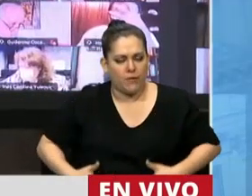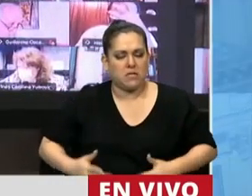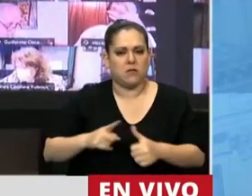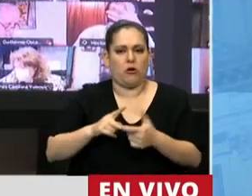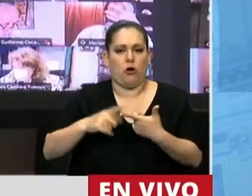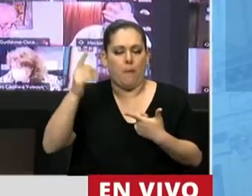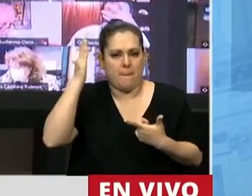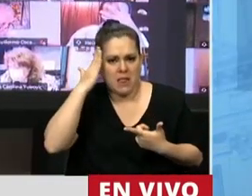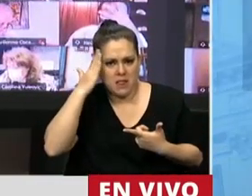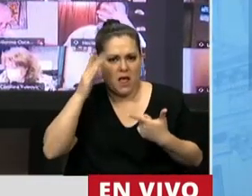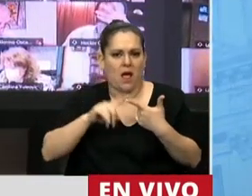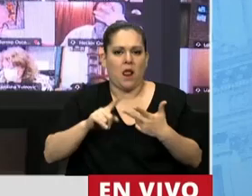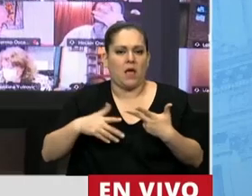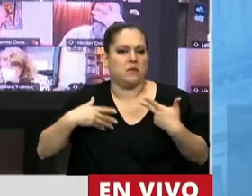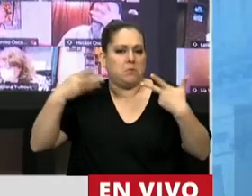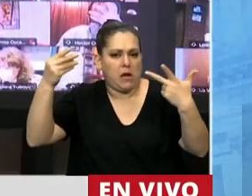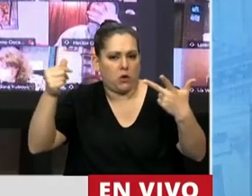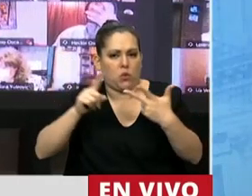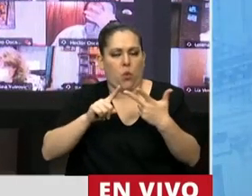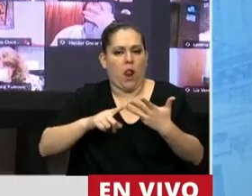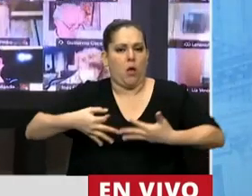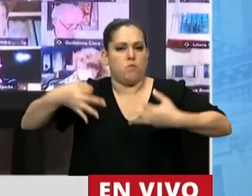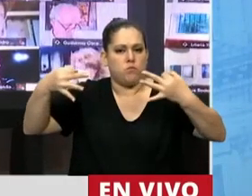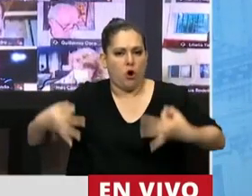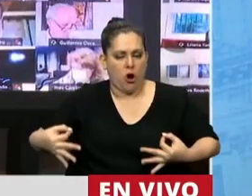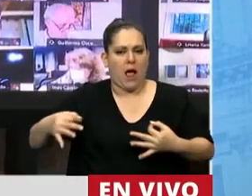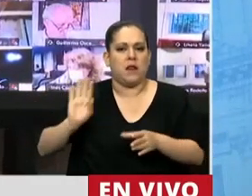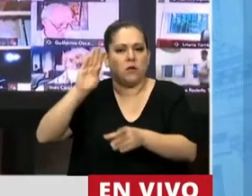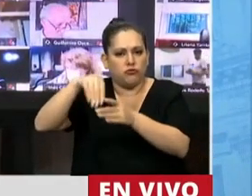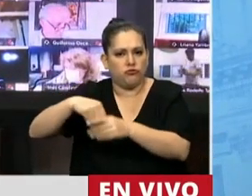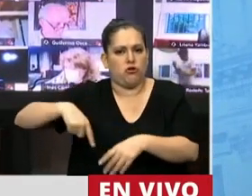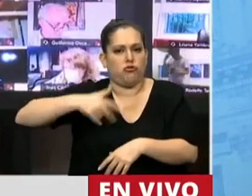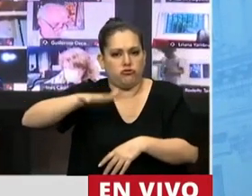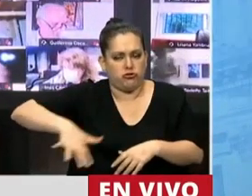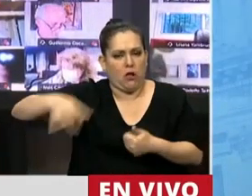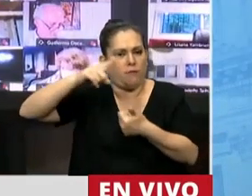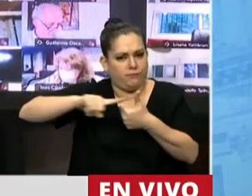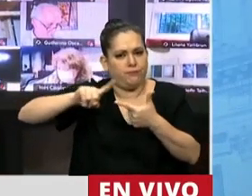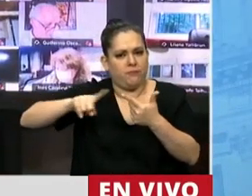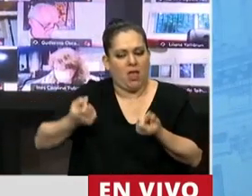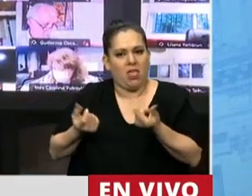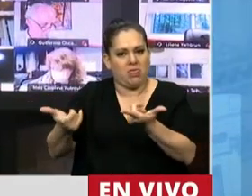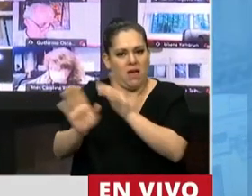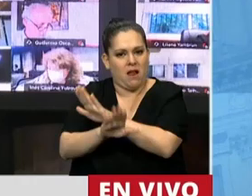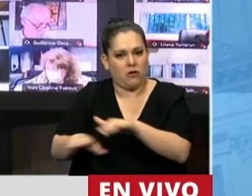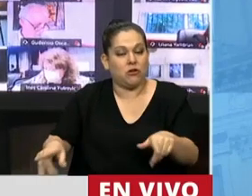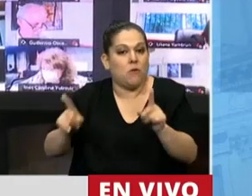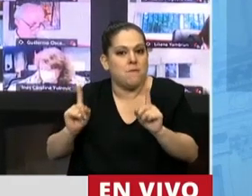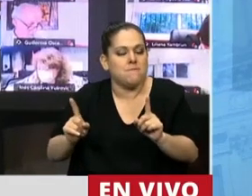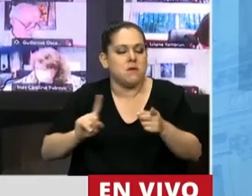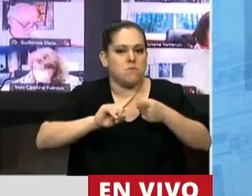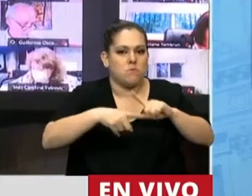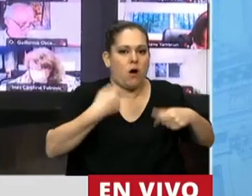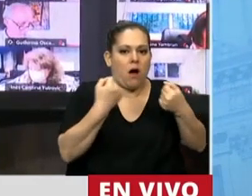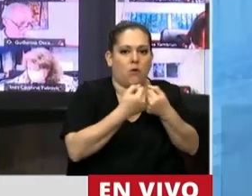mental, en lo espiritual, en lo moral, en lo social. Como lo indica la Convención de los Derechos del